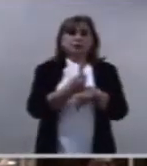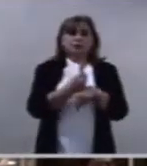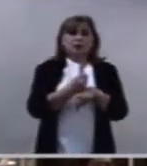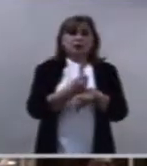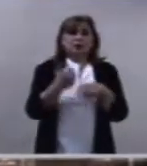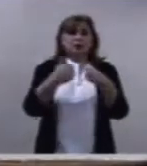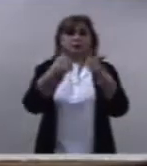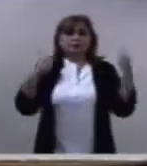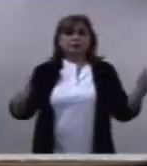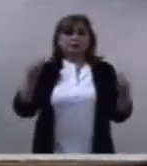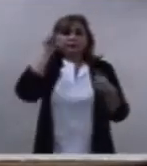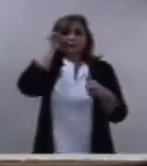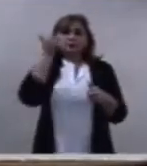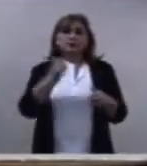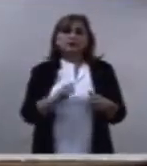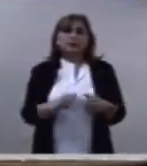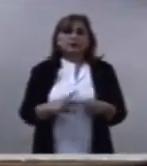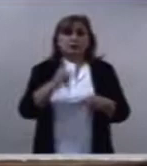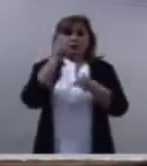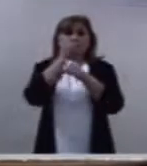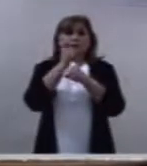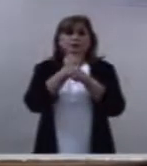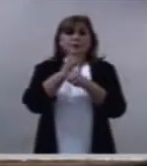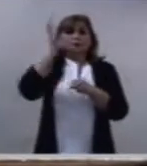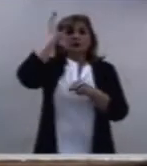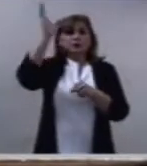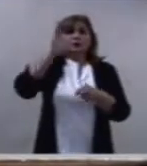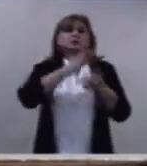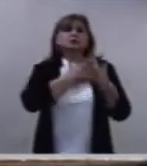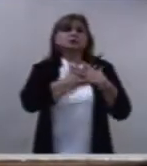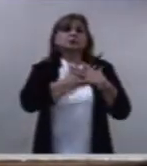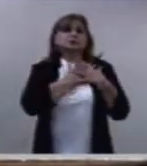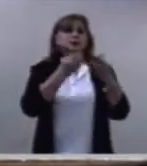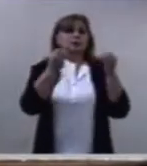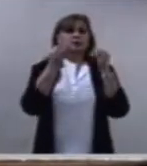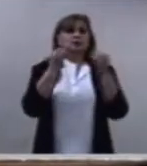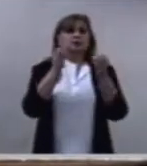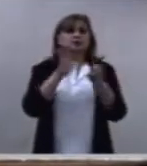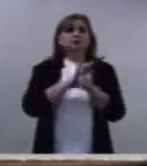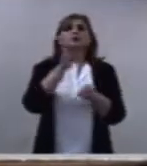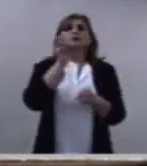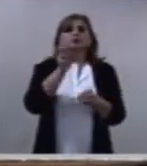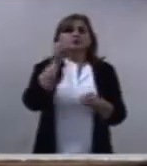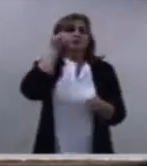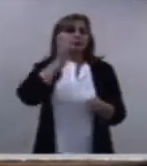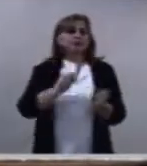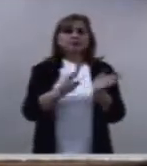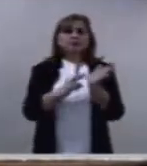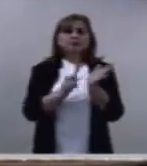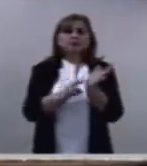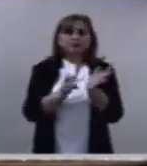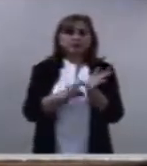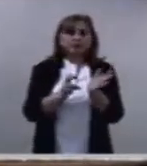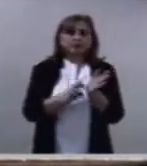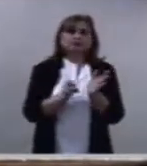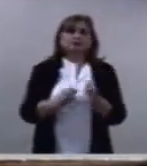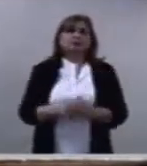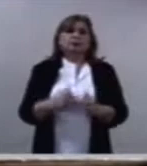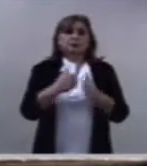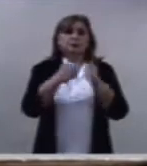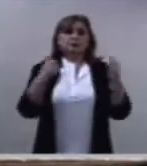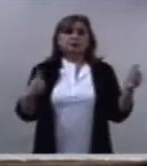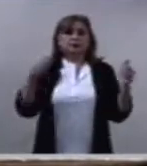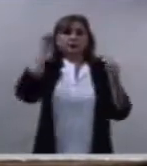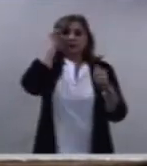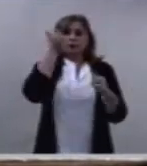y porque nos ama nos corrige. dice la